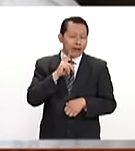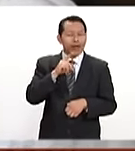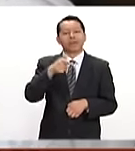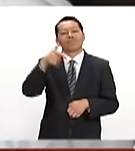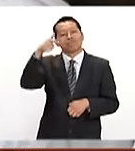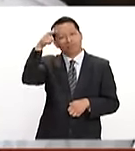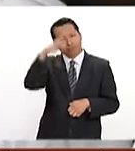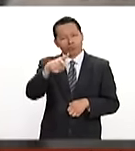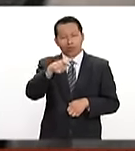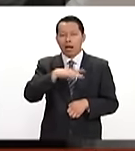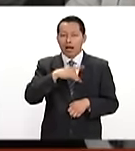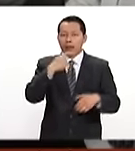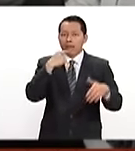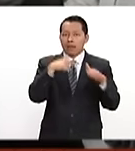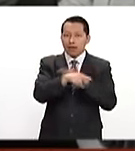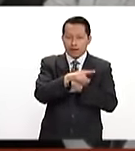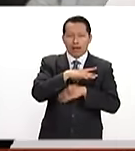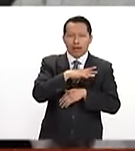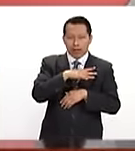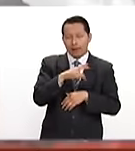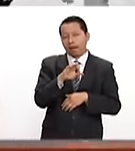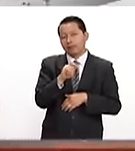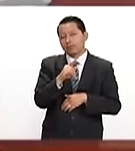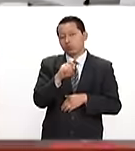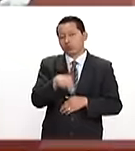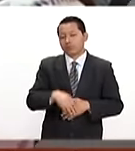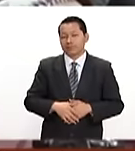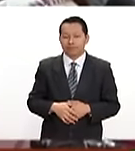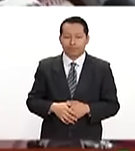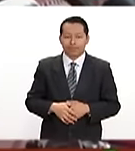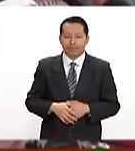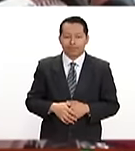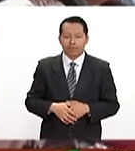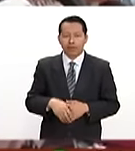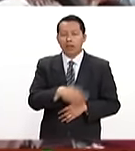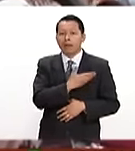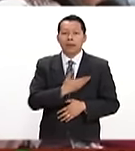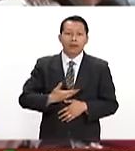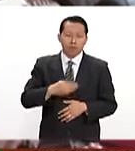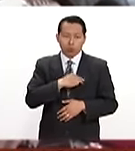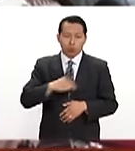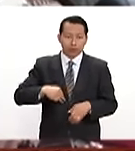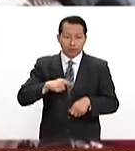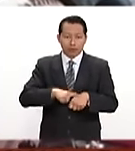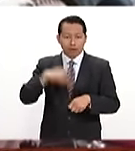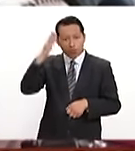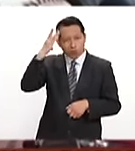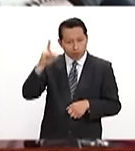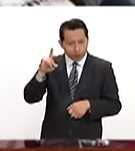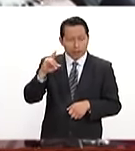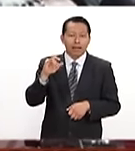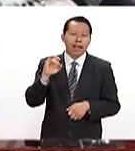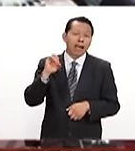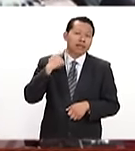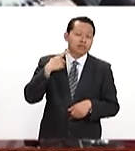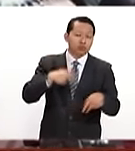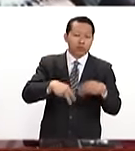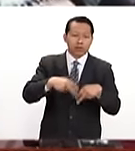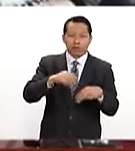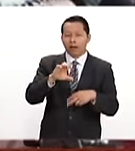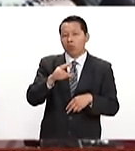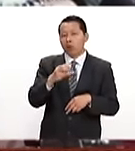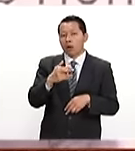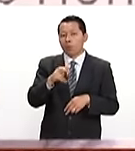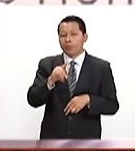que serán denunciados por el delito de extorsión. El presidente municipal de Cuernavaca y exfutbolista Cuauhtémoc